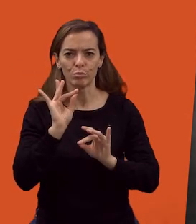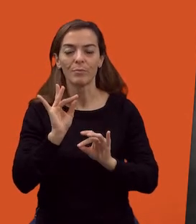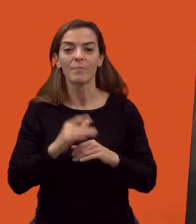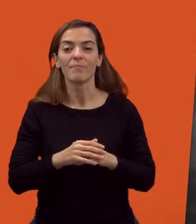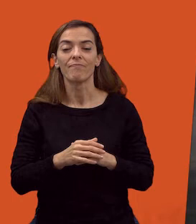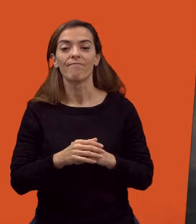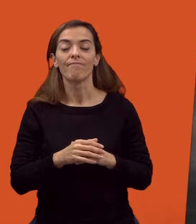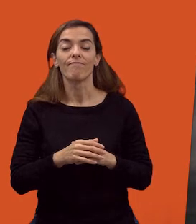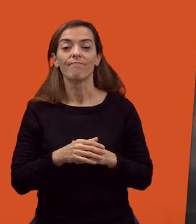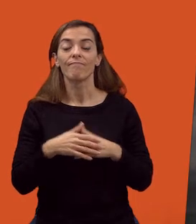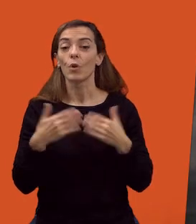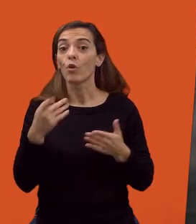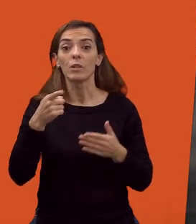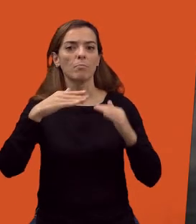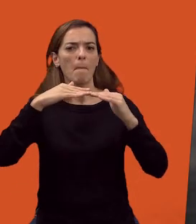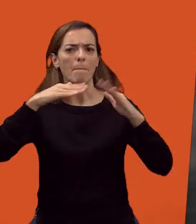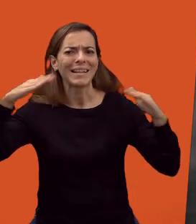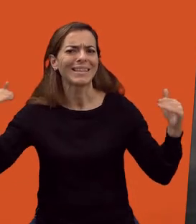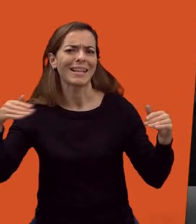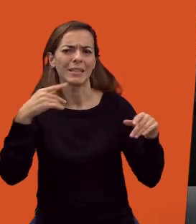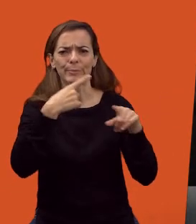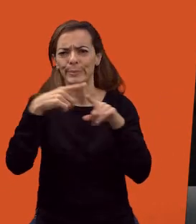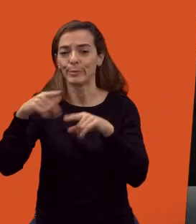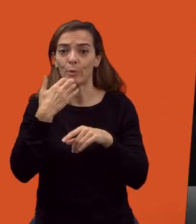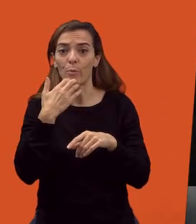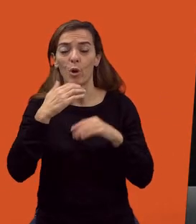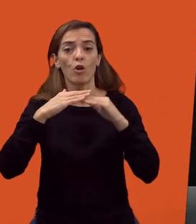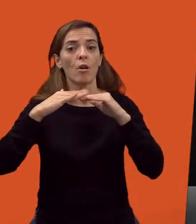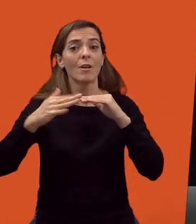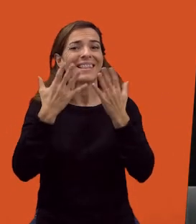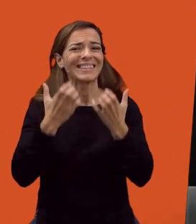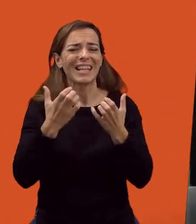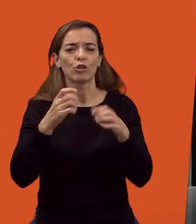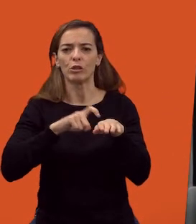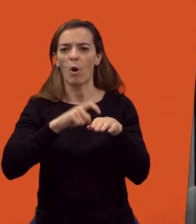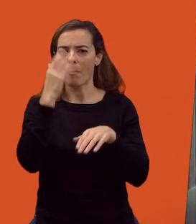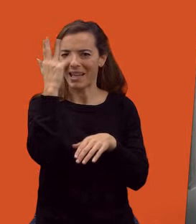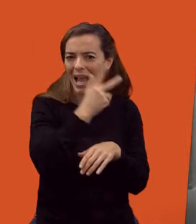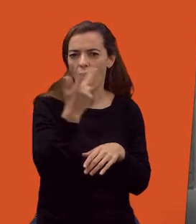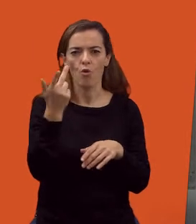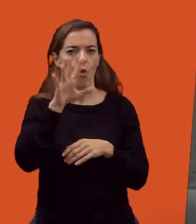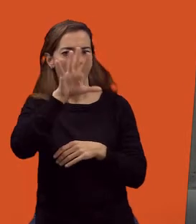paisaje desde los desiertos americanos, africanos,